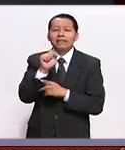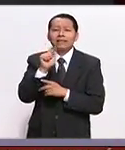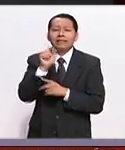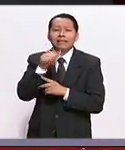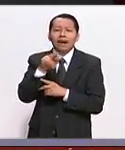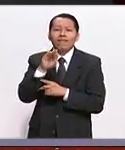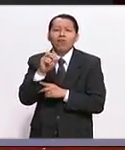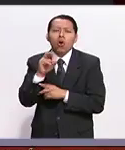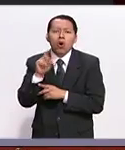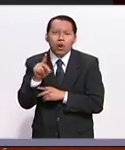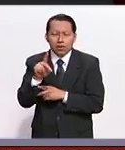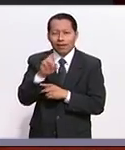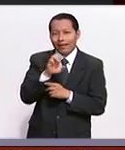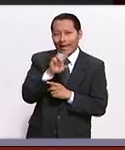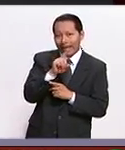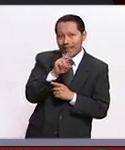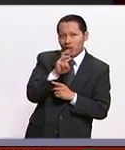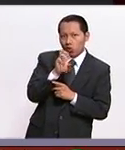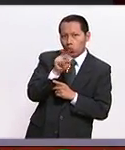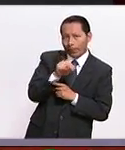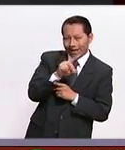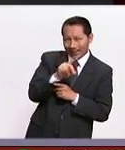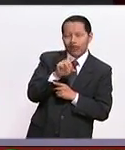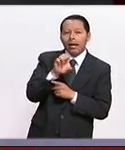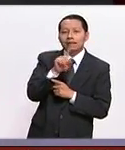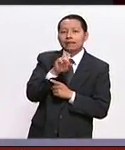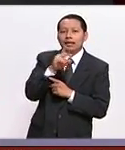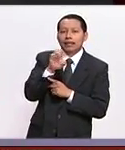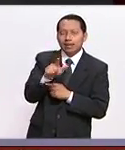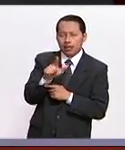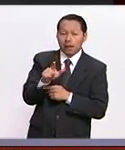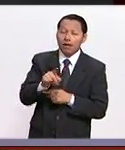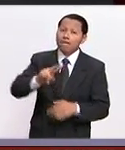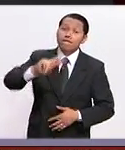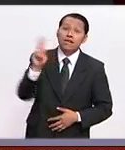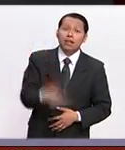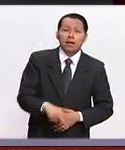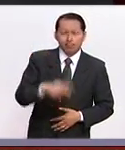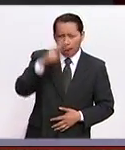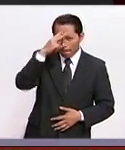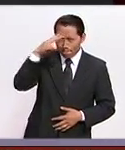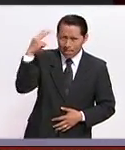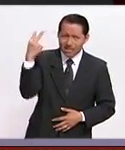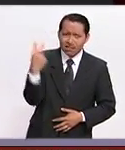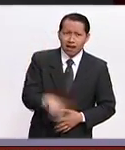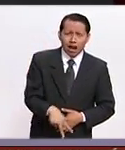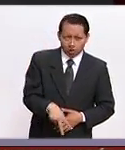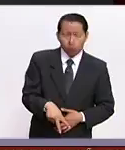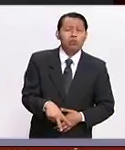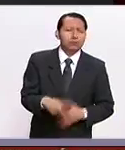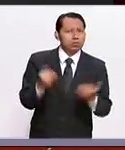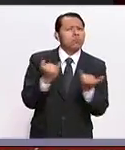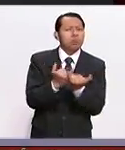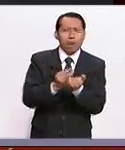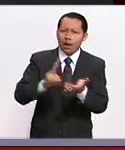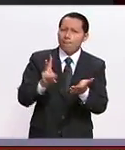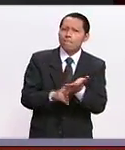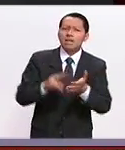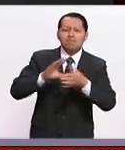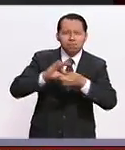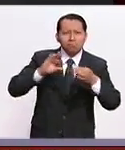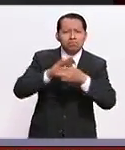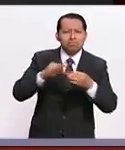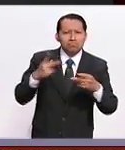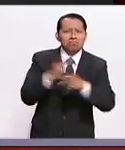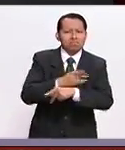Stanford. Edwin Ezequiel Jiménez Fabián es de verdad un mexicano del que vale la pena hablar y sobre todo